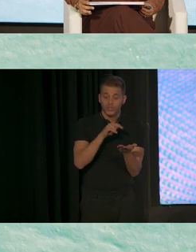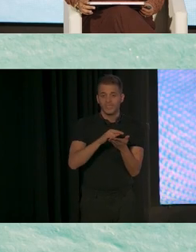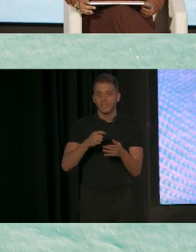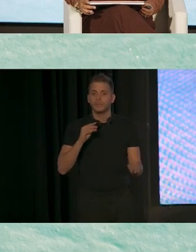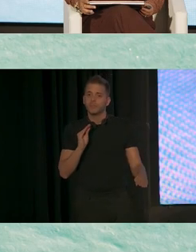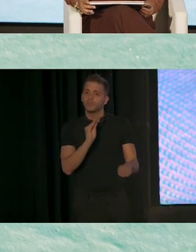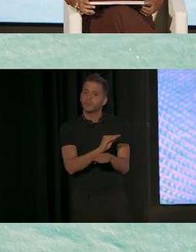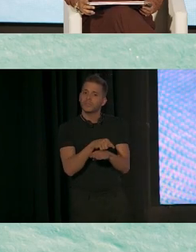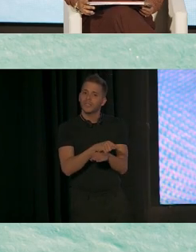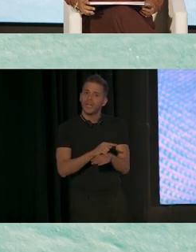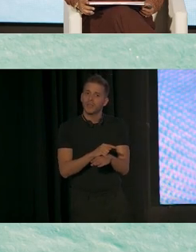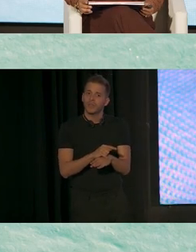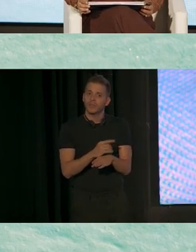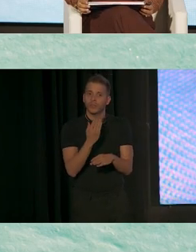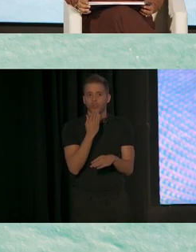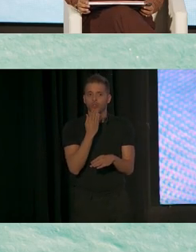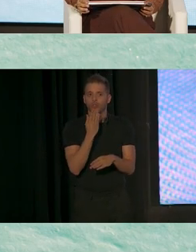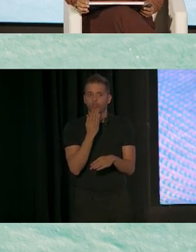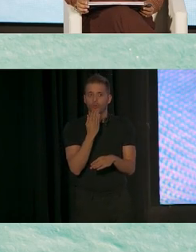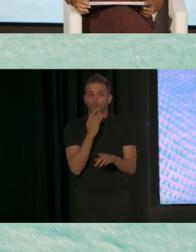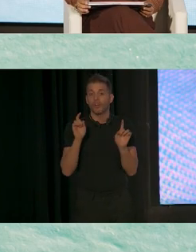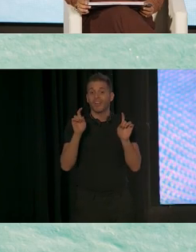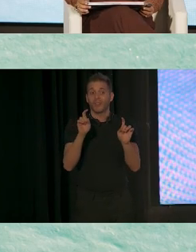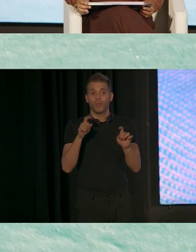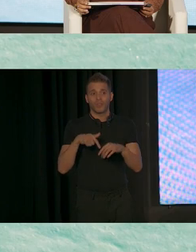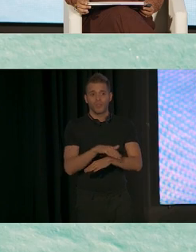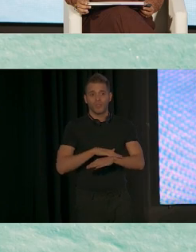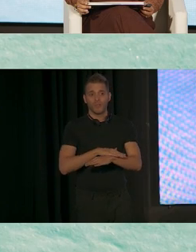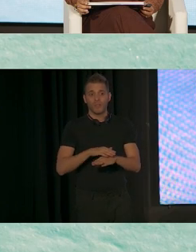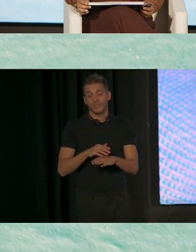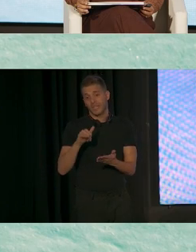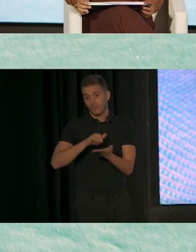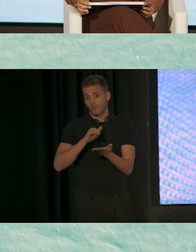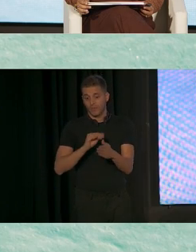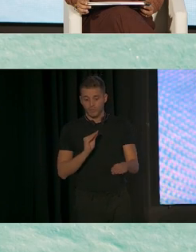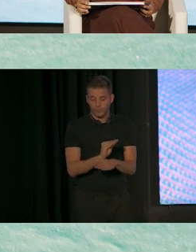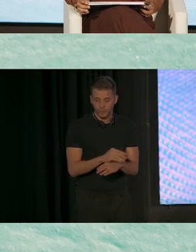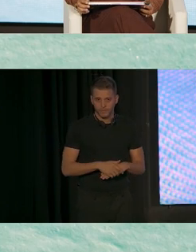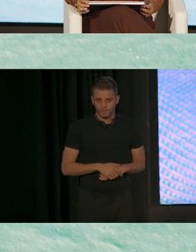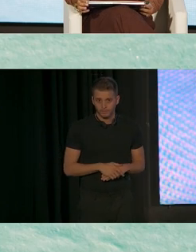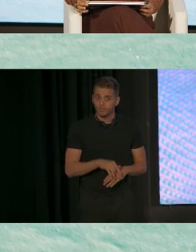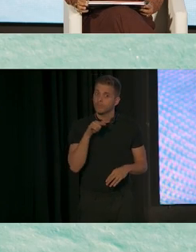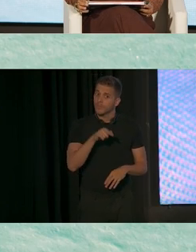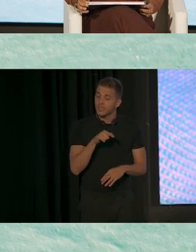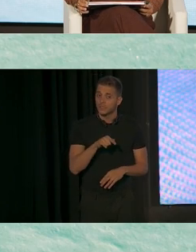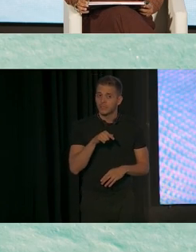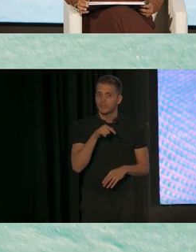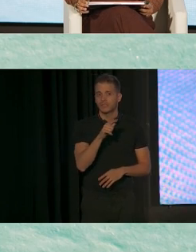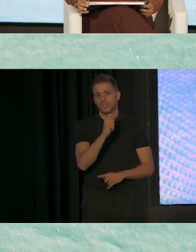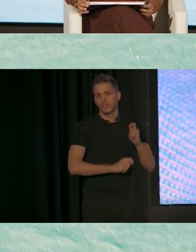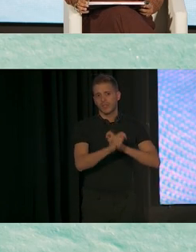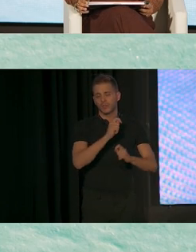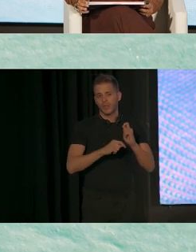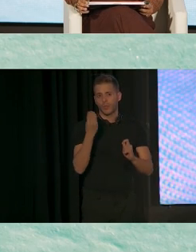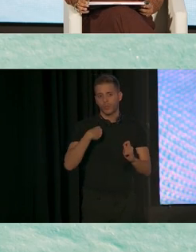Departamento de Educación del Estado de Nueva York. Esta es una asociación